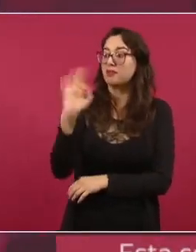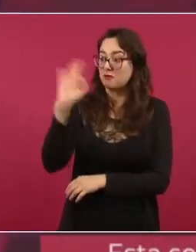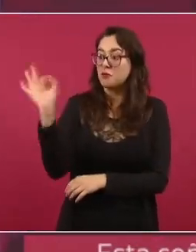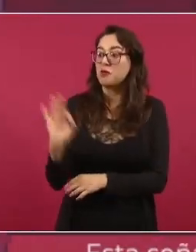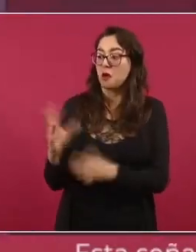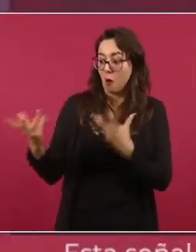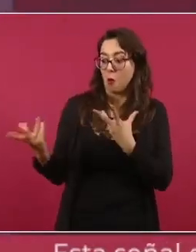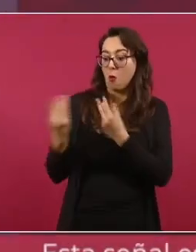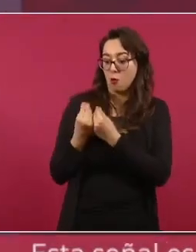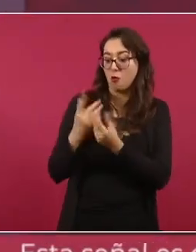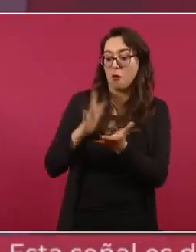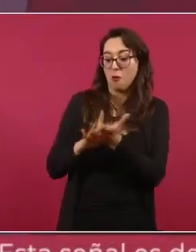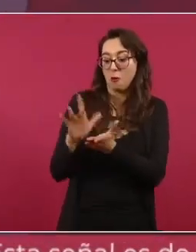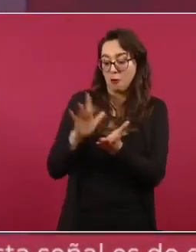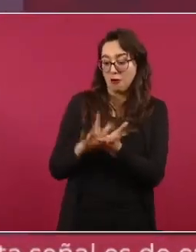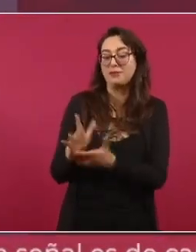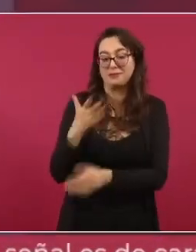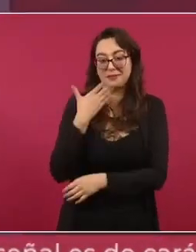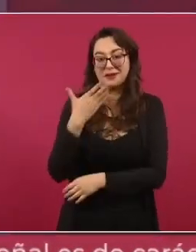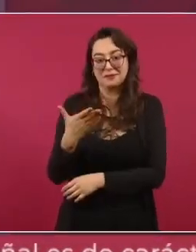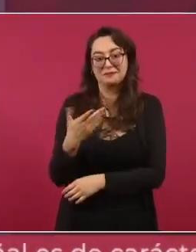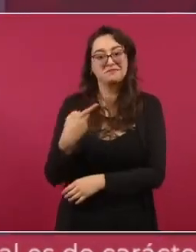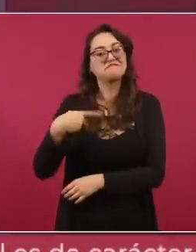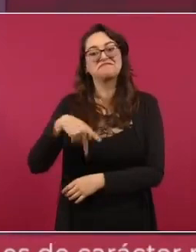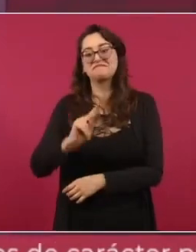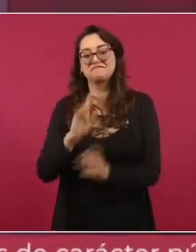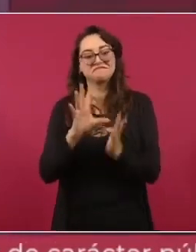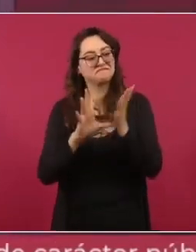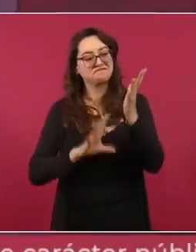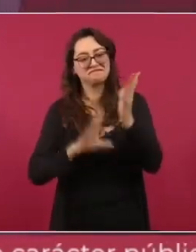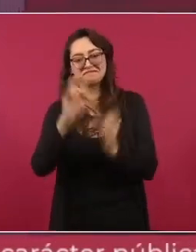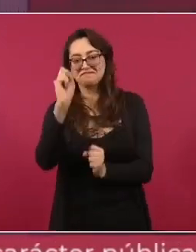pero para llevar a cabo una reforma constitucional